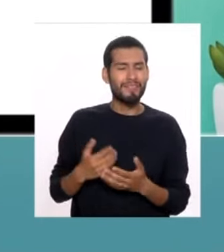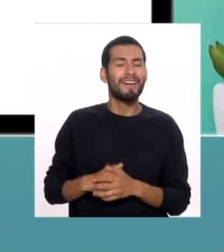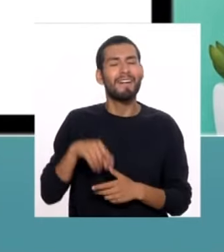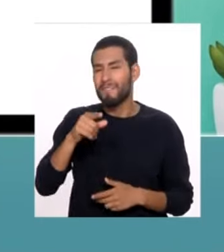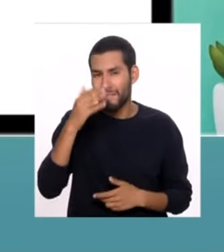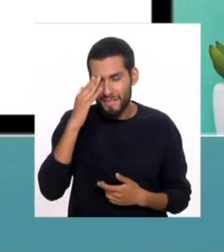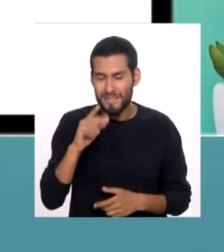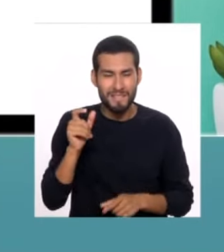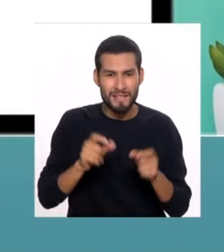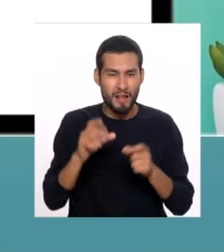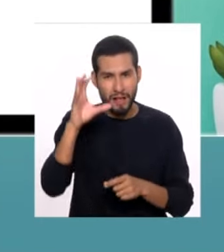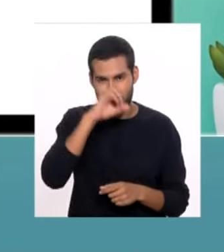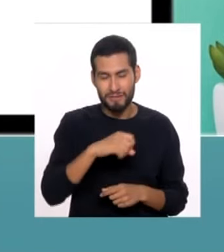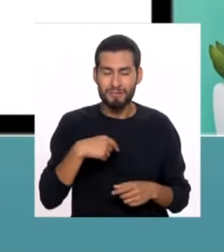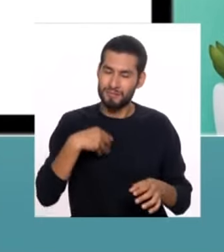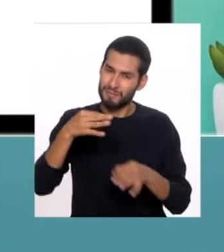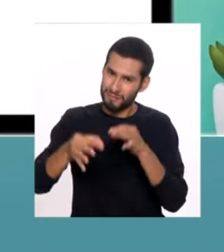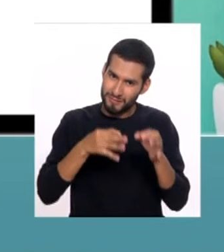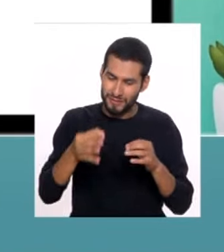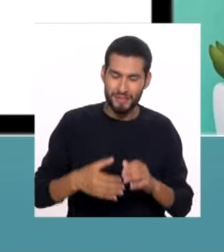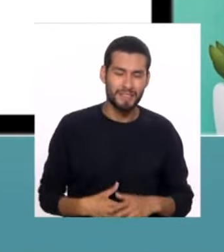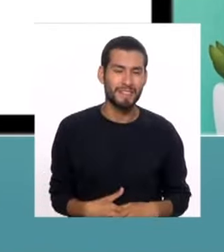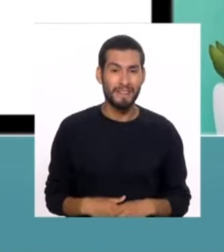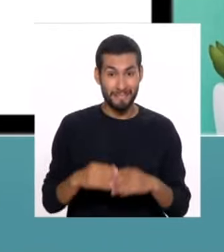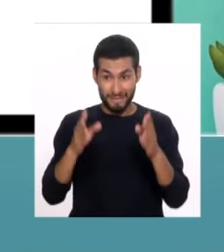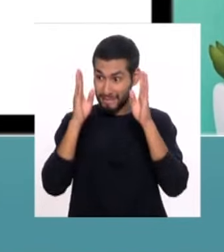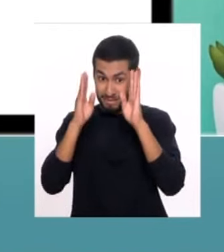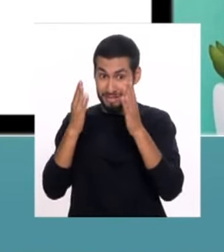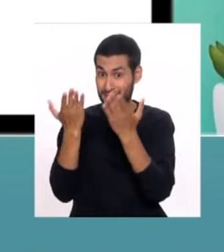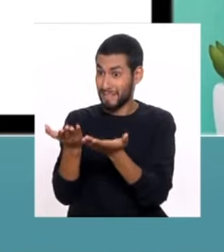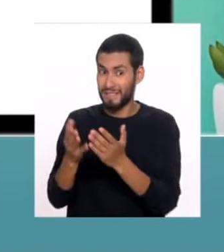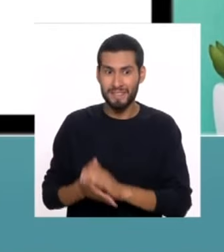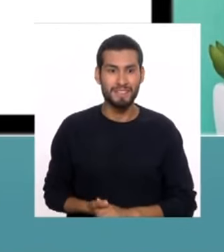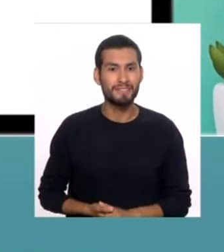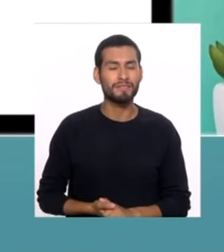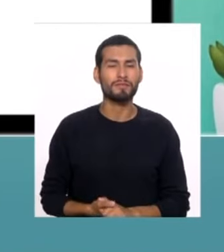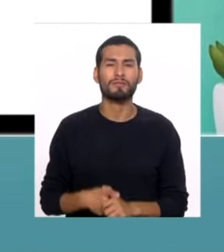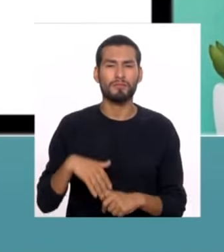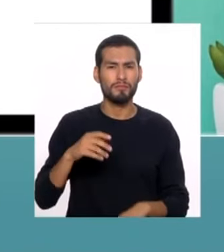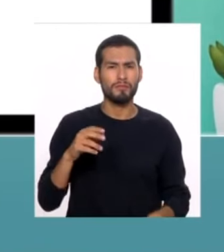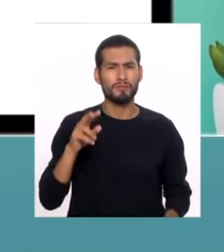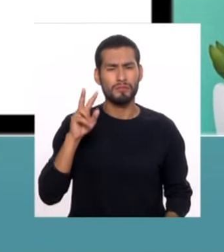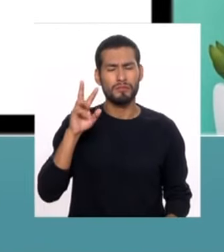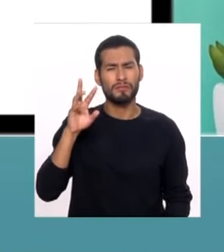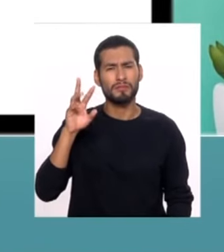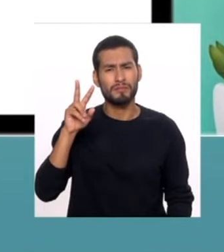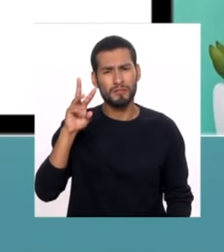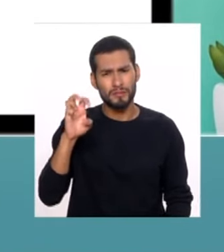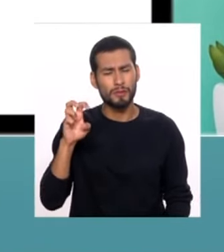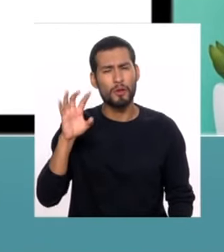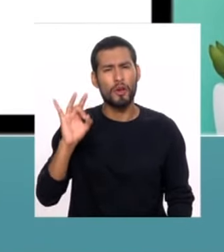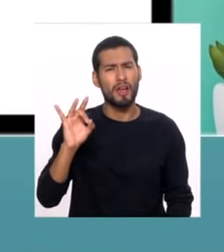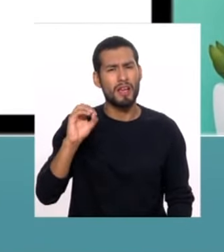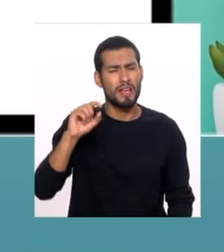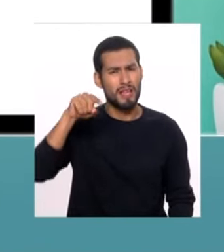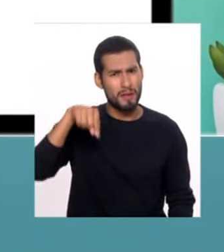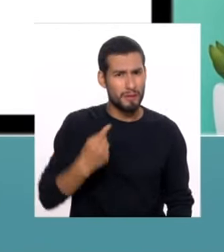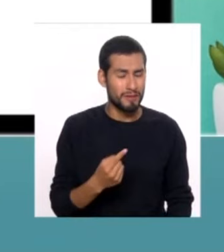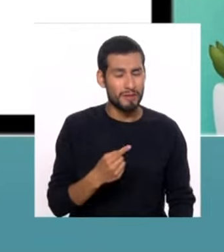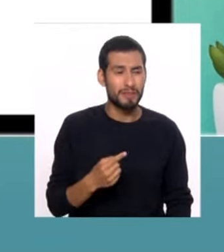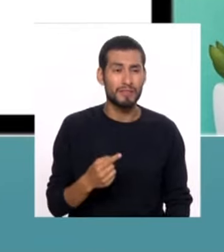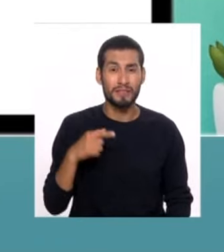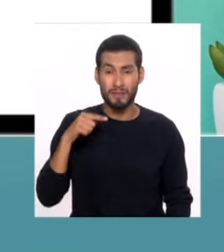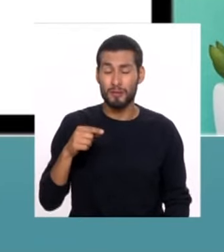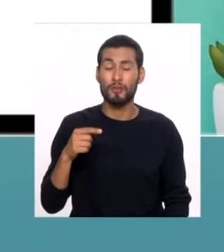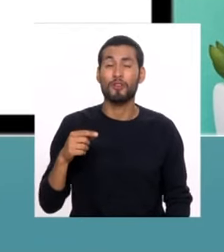que no saben los contribuyentes. Déjenme explicarles. A ver, atentos. Hay 680 mil, en este